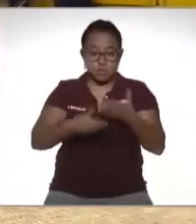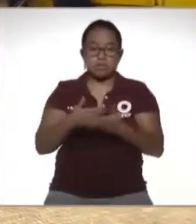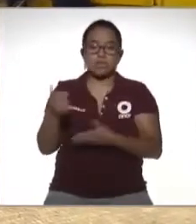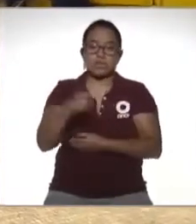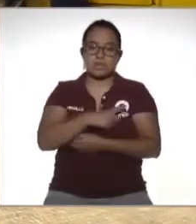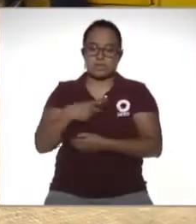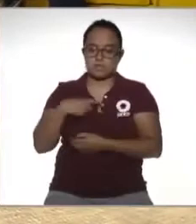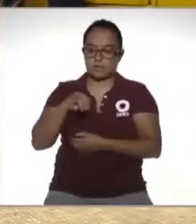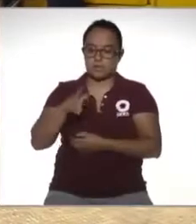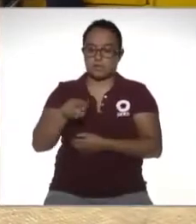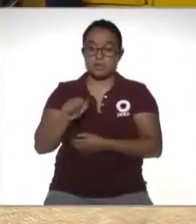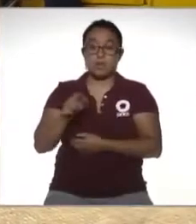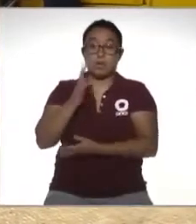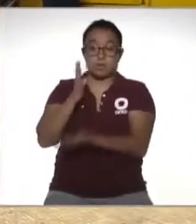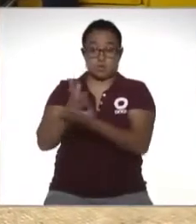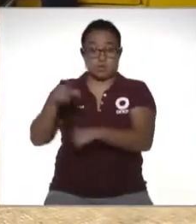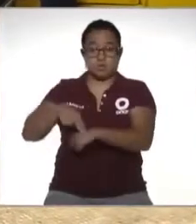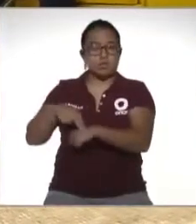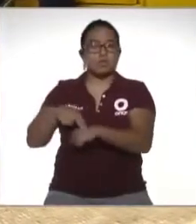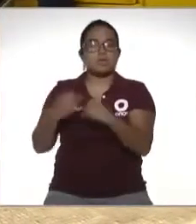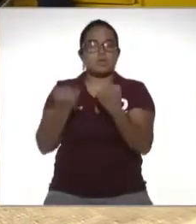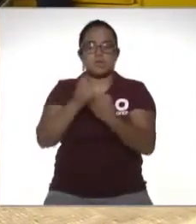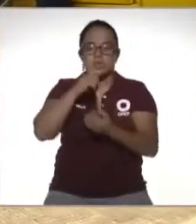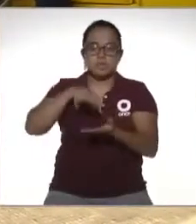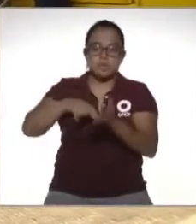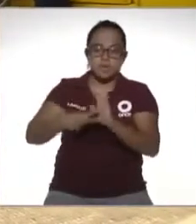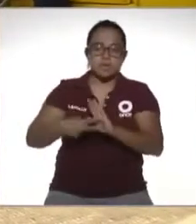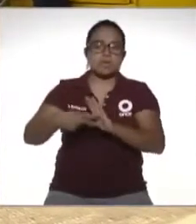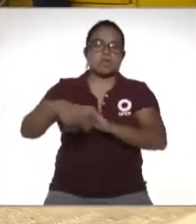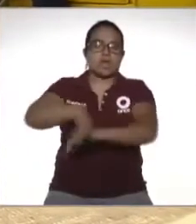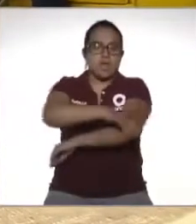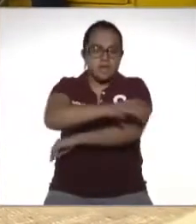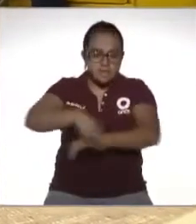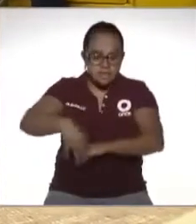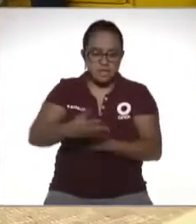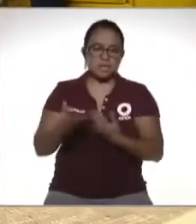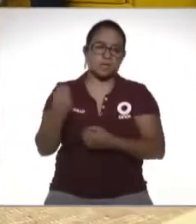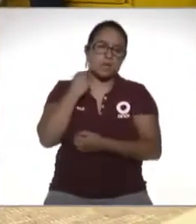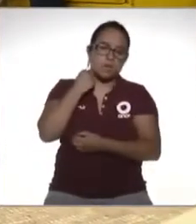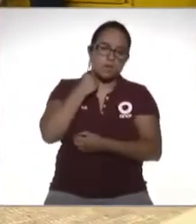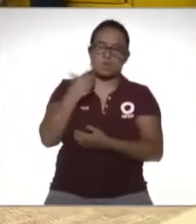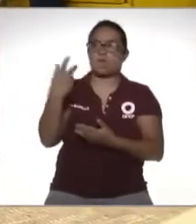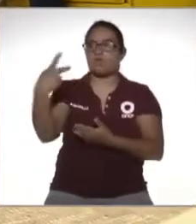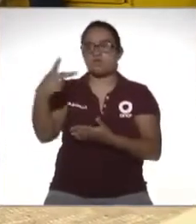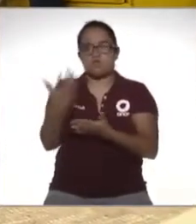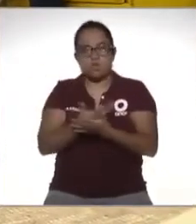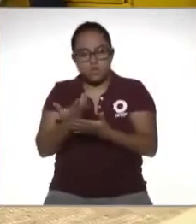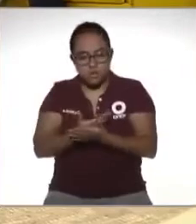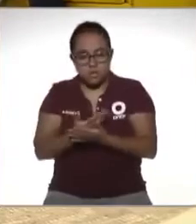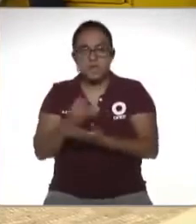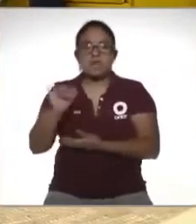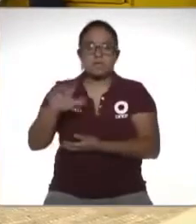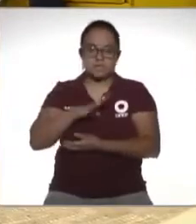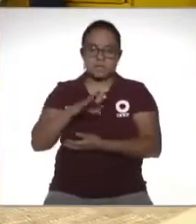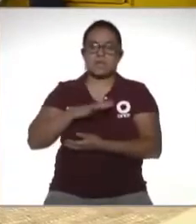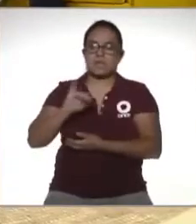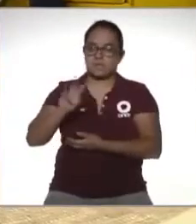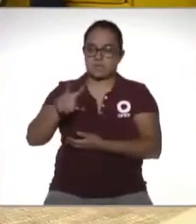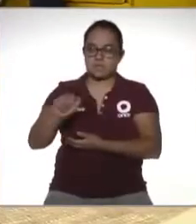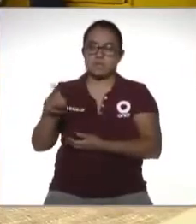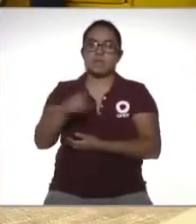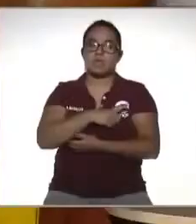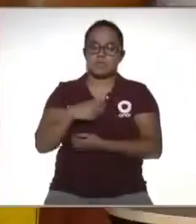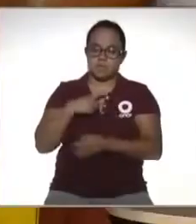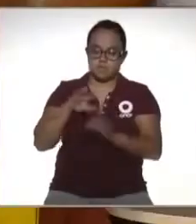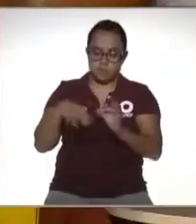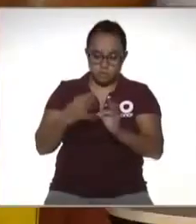no en el caso del médico pero si en el caso del ingeniero del arquitecto del abogado del contador si allí va entonces también tiene que cumplir con